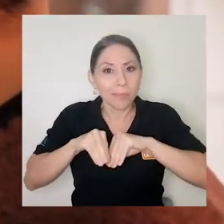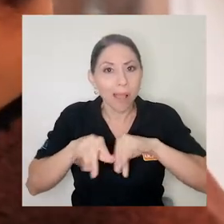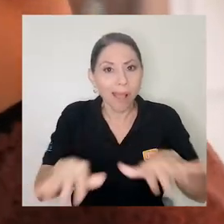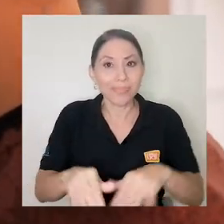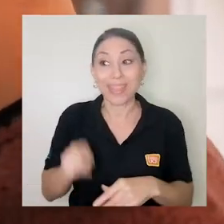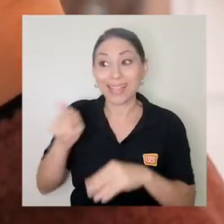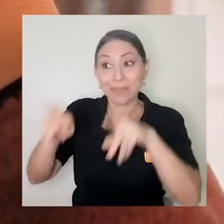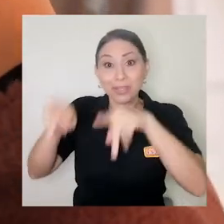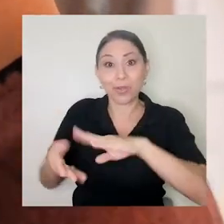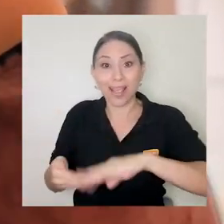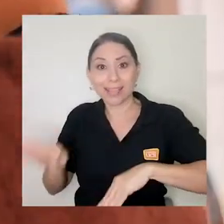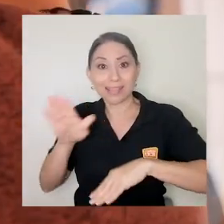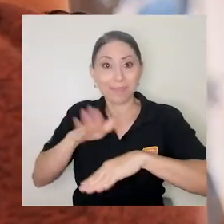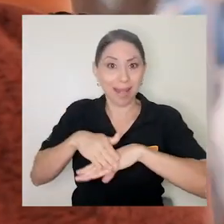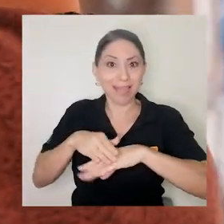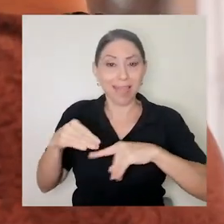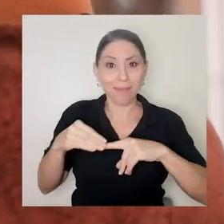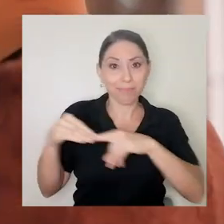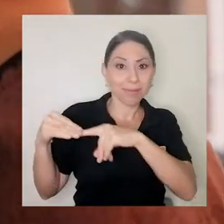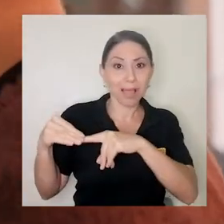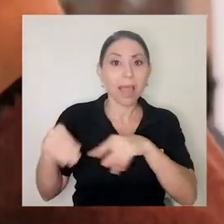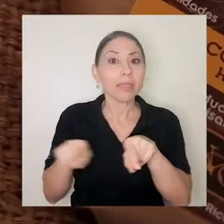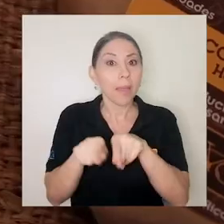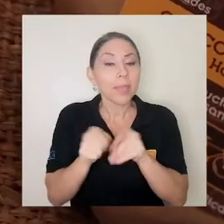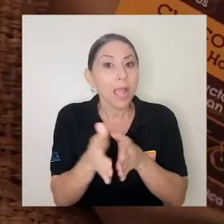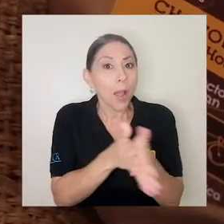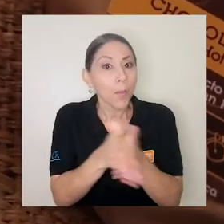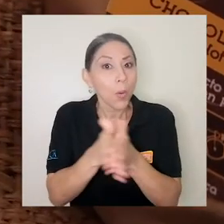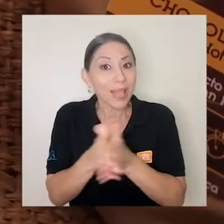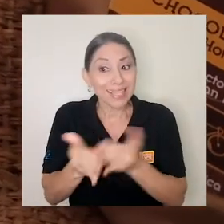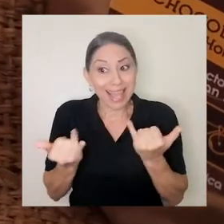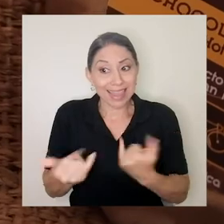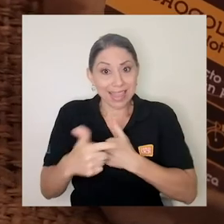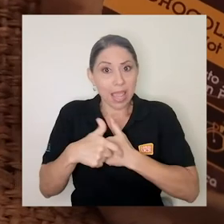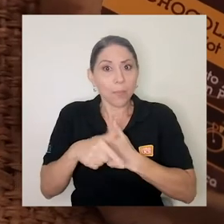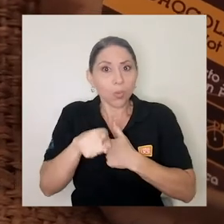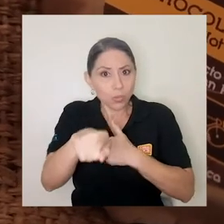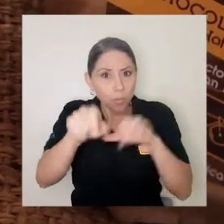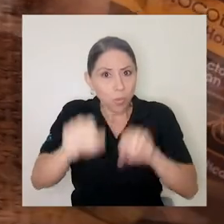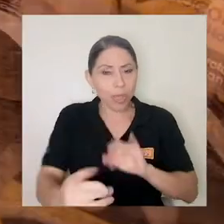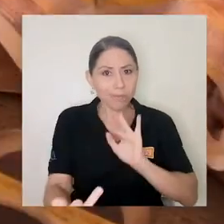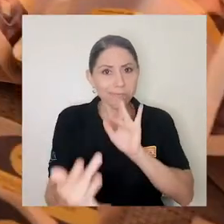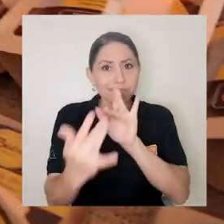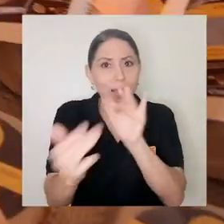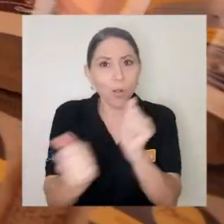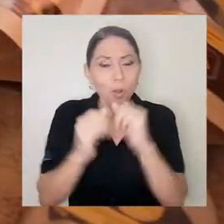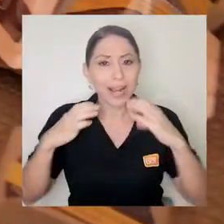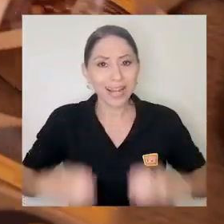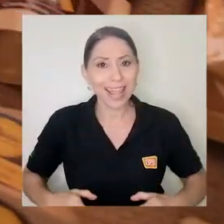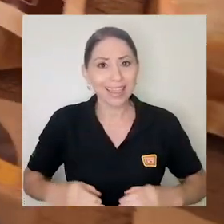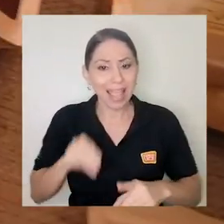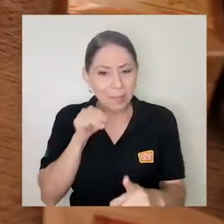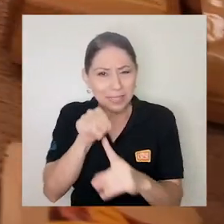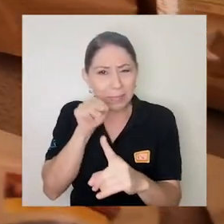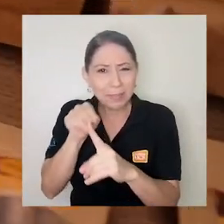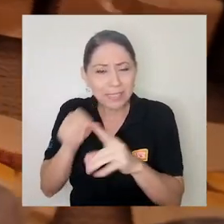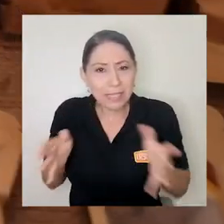aprovechar este tiempo para conectar con el cliente y a través de la emotividad de los mensajes llegar hasta él.